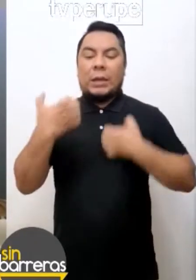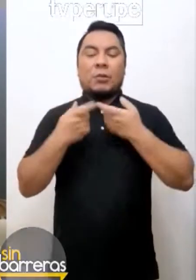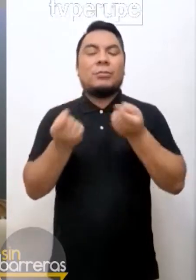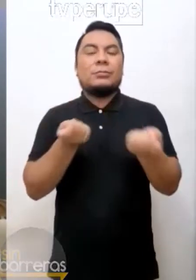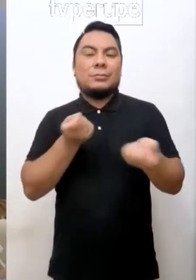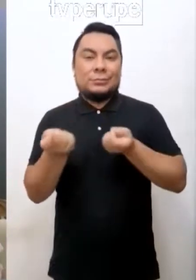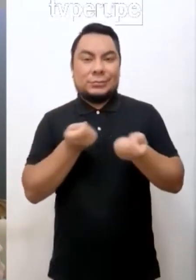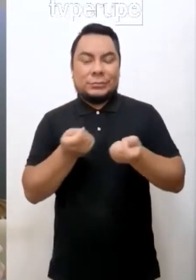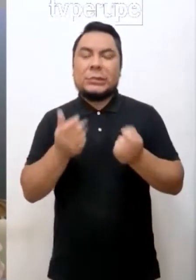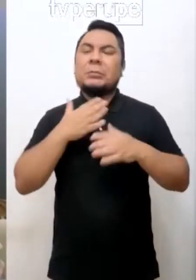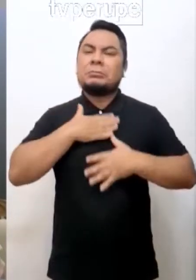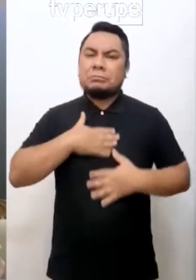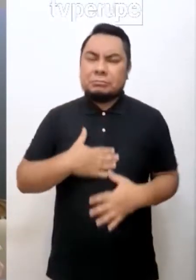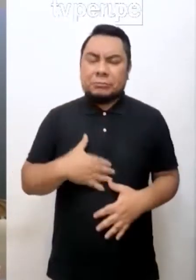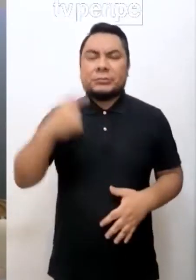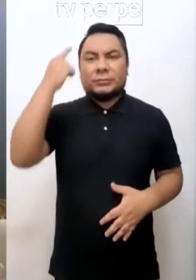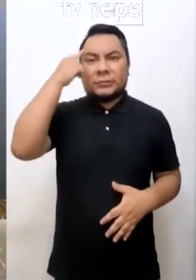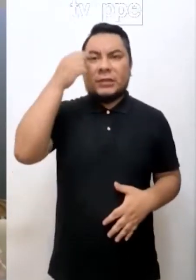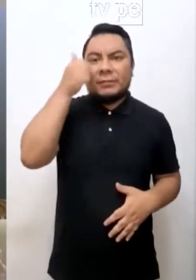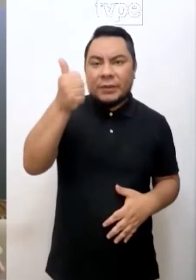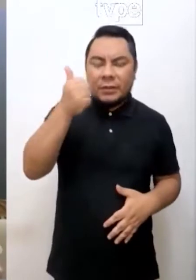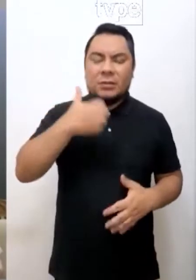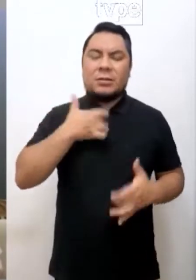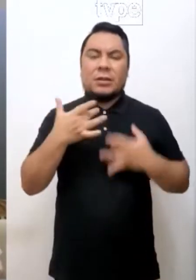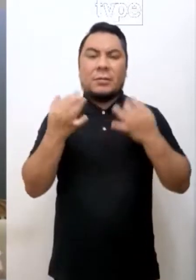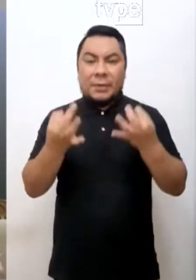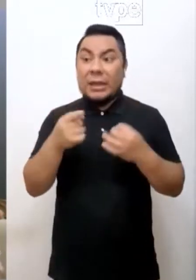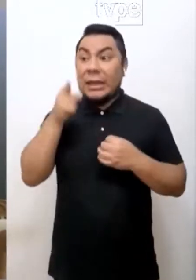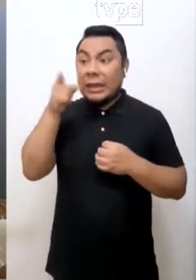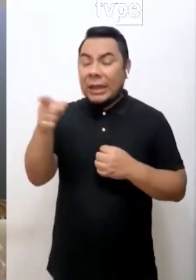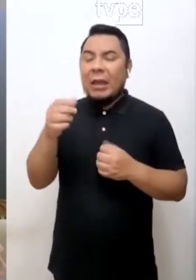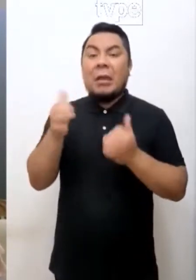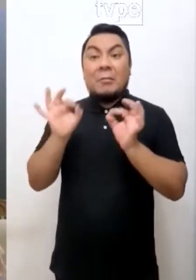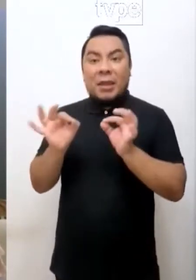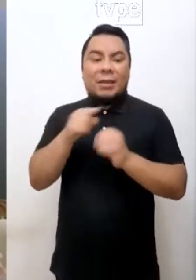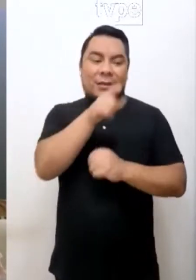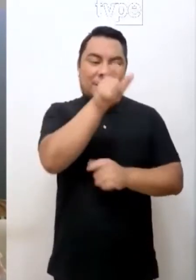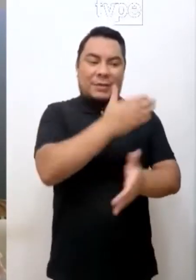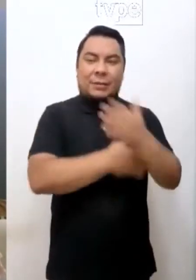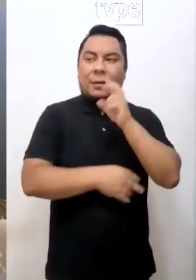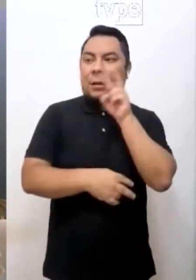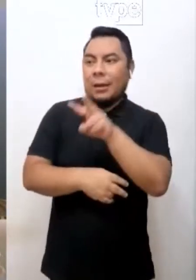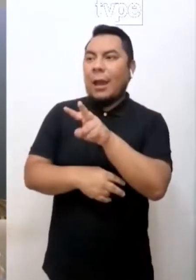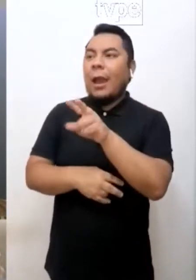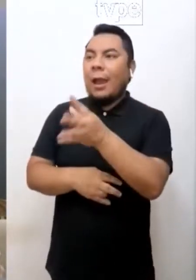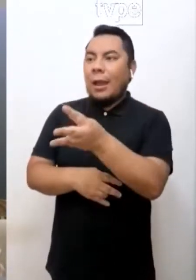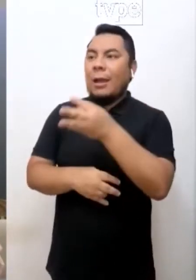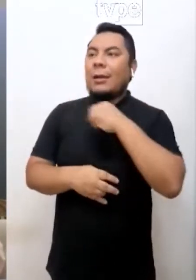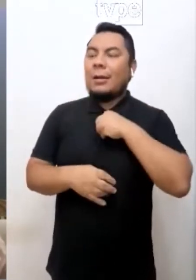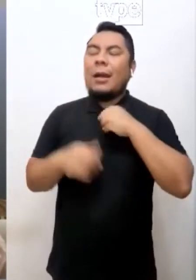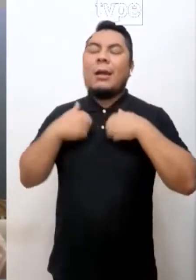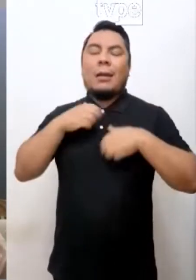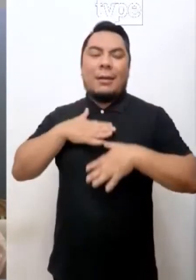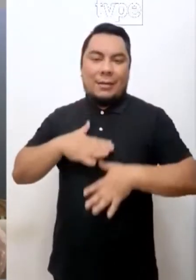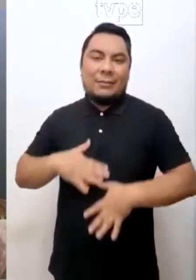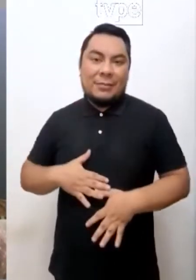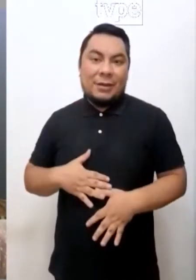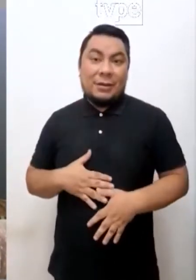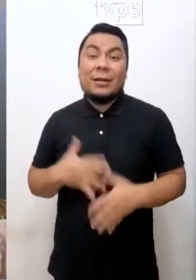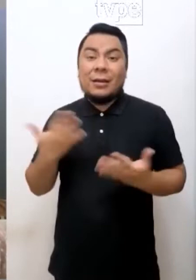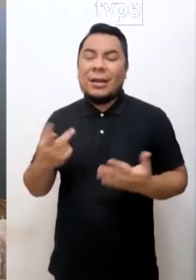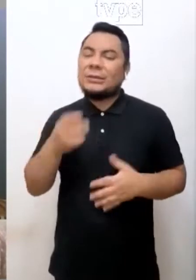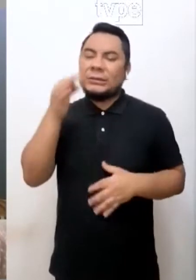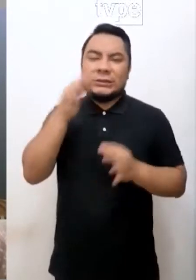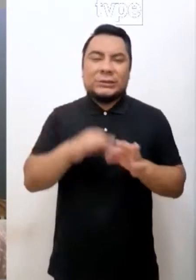emocionalmente, bien cognitivamente, para que ellos puedan transmitir esta calma. Porque es importante que la